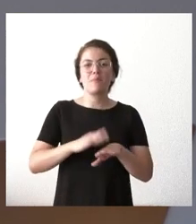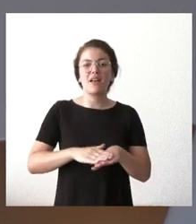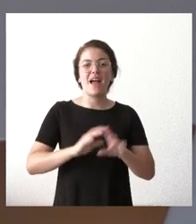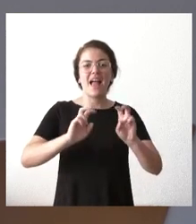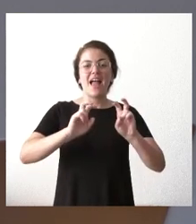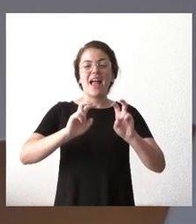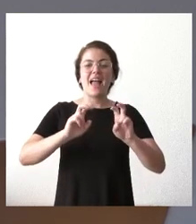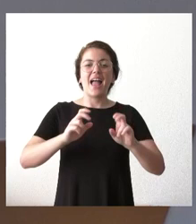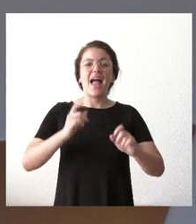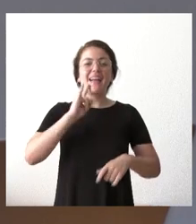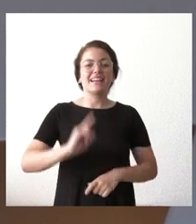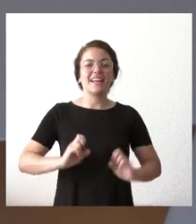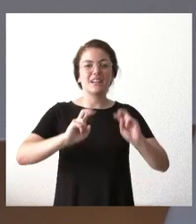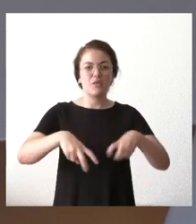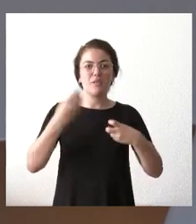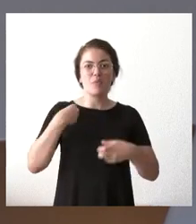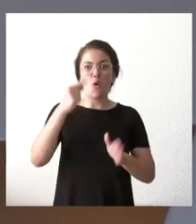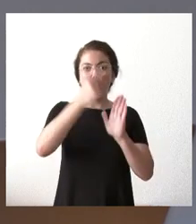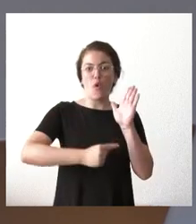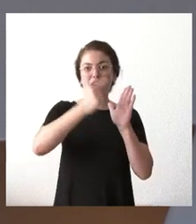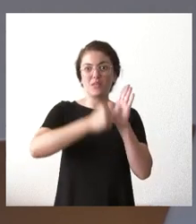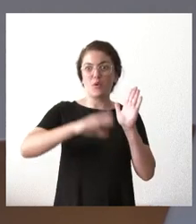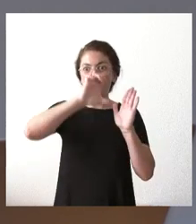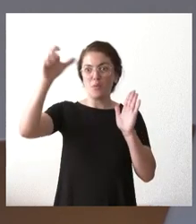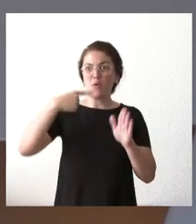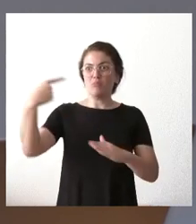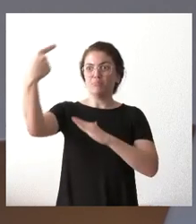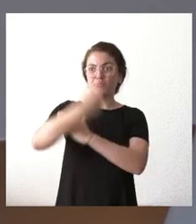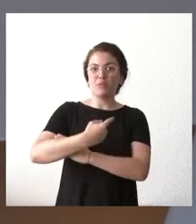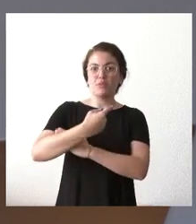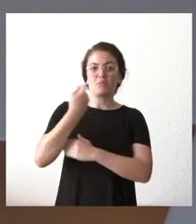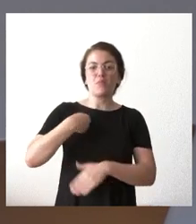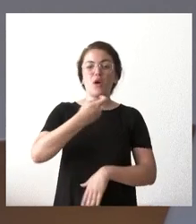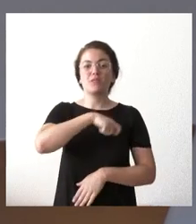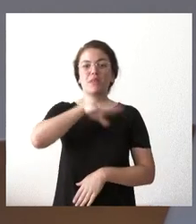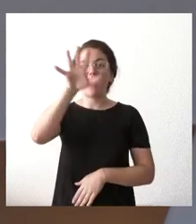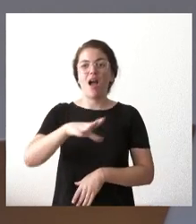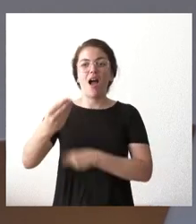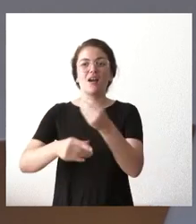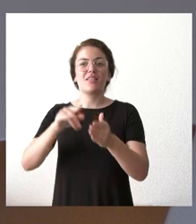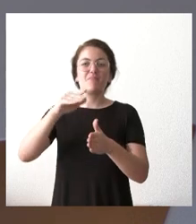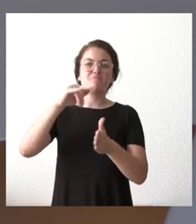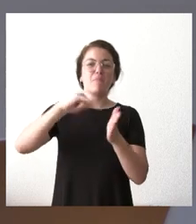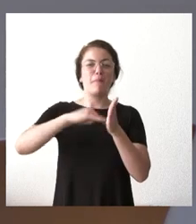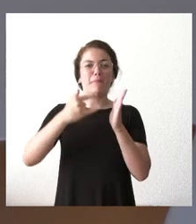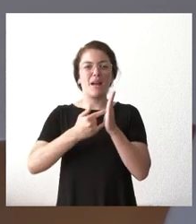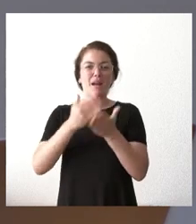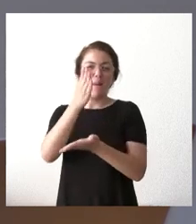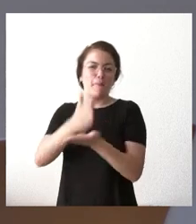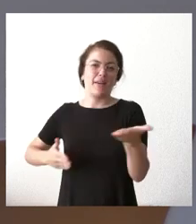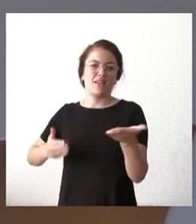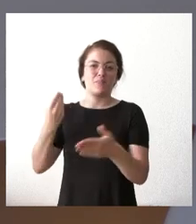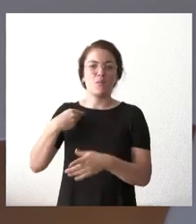bueno los objetivos europeos nos obligan el gobierno de España hizo una planificación parcial planificó que objetivos de